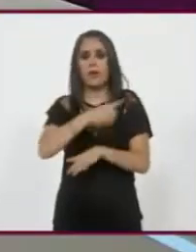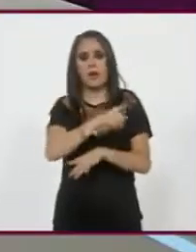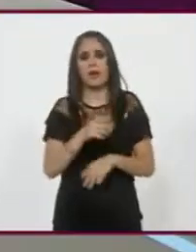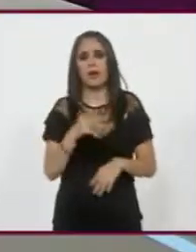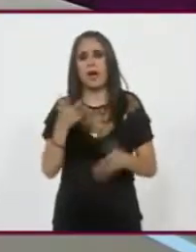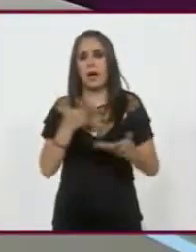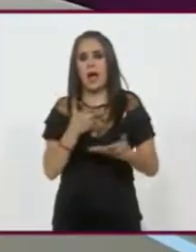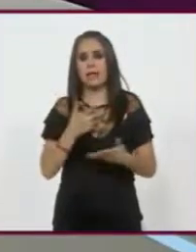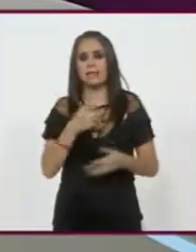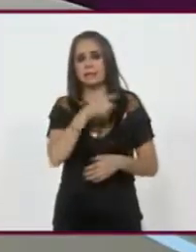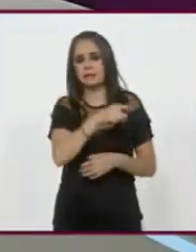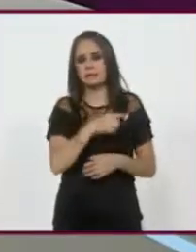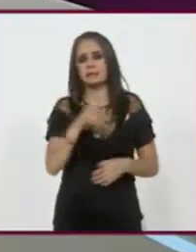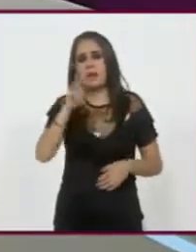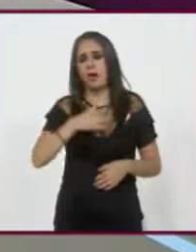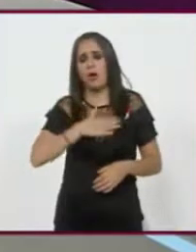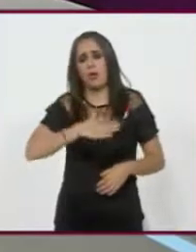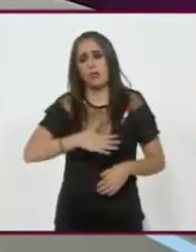demócrata, ¿no?